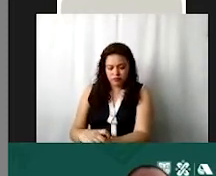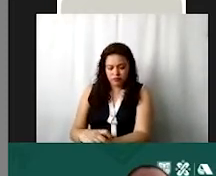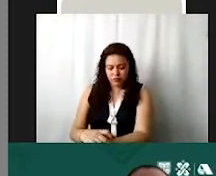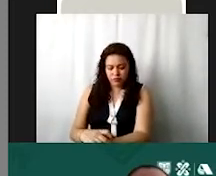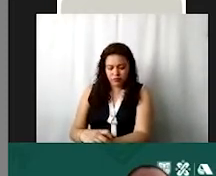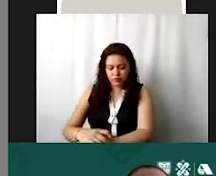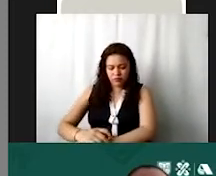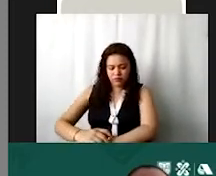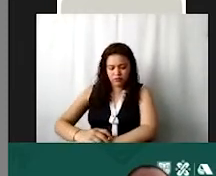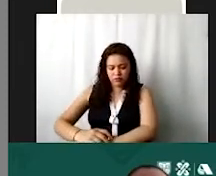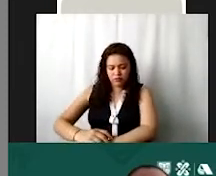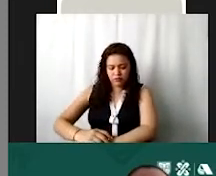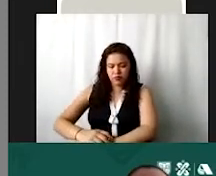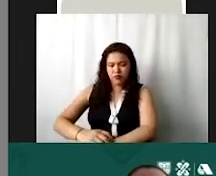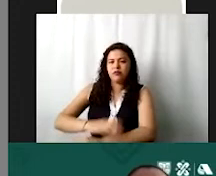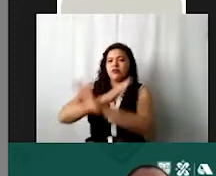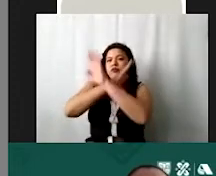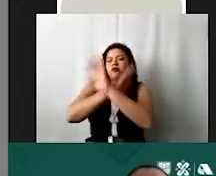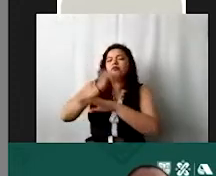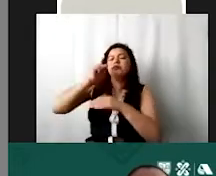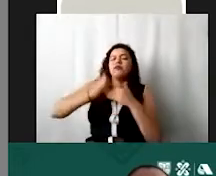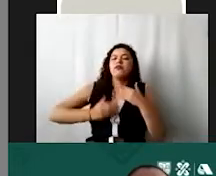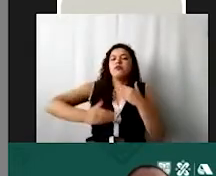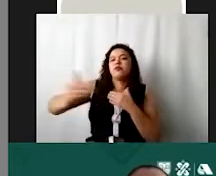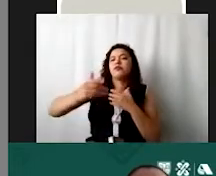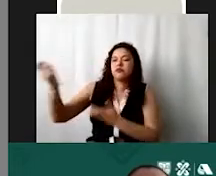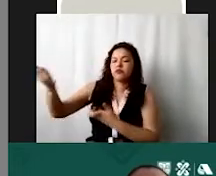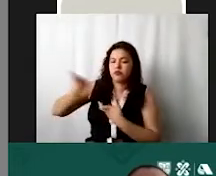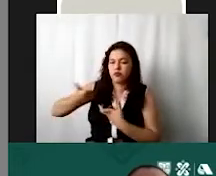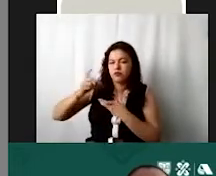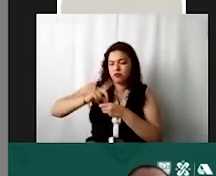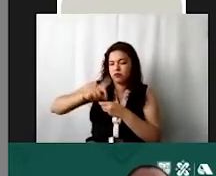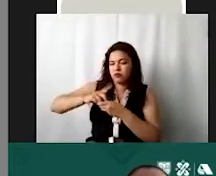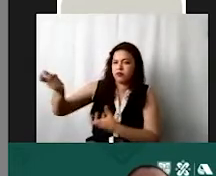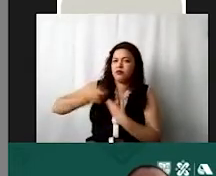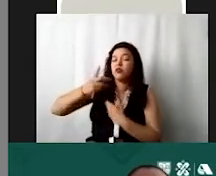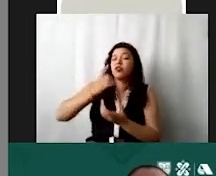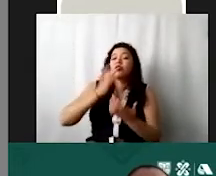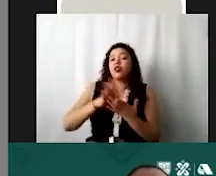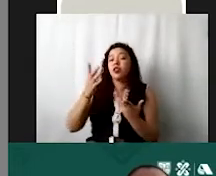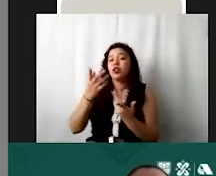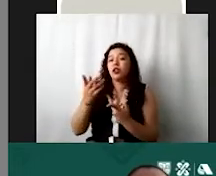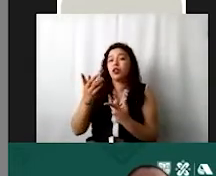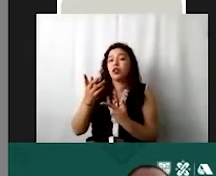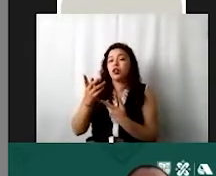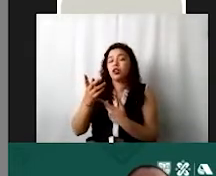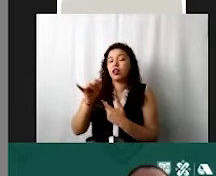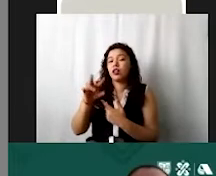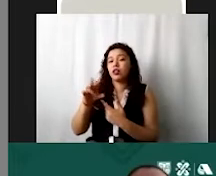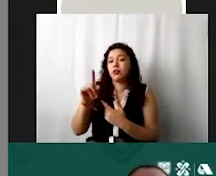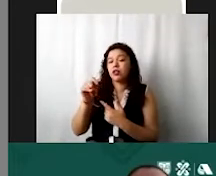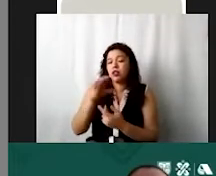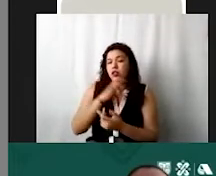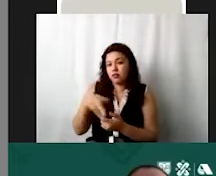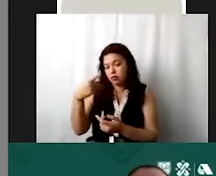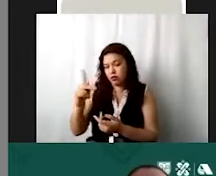lo restringido permanentemente si te dan un ingreso un donativo que te dicen tú solo lo puedes invertir y disponer de los intereses pero no